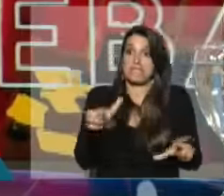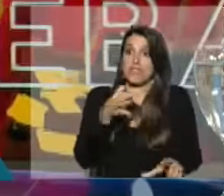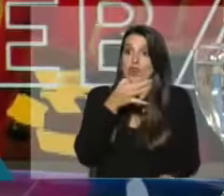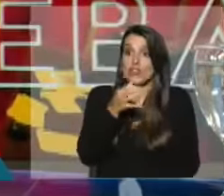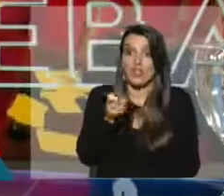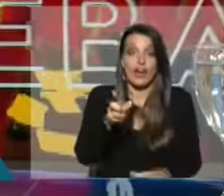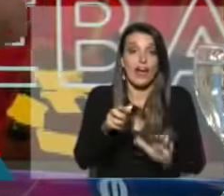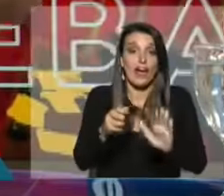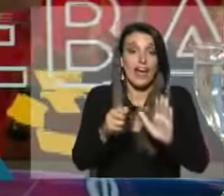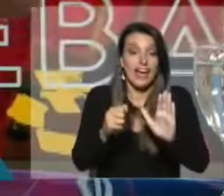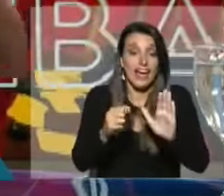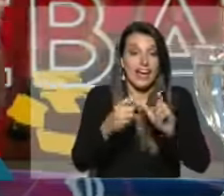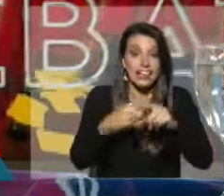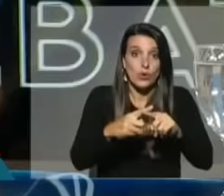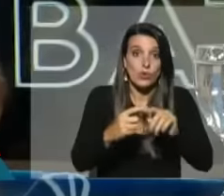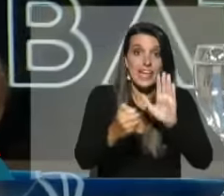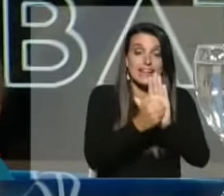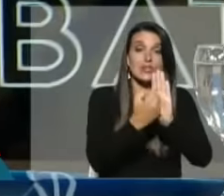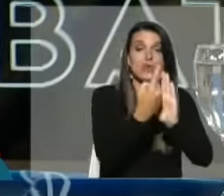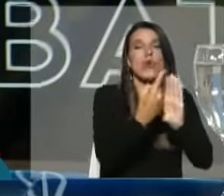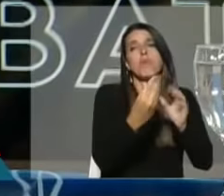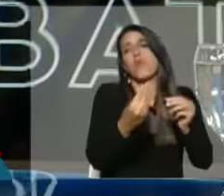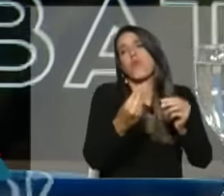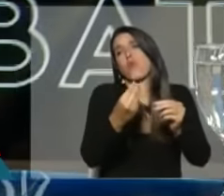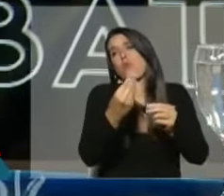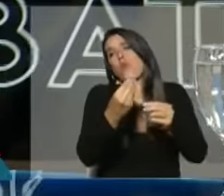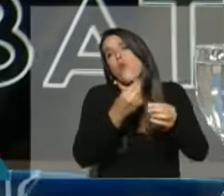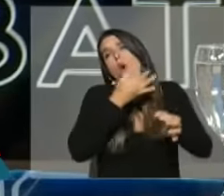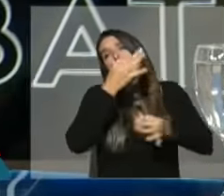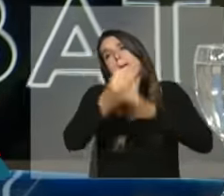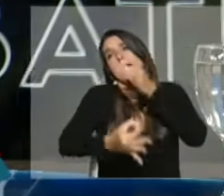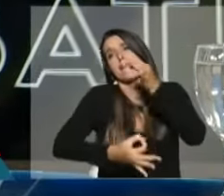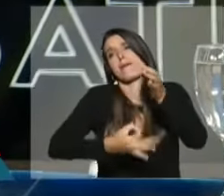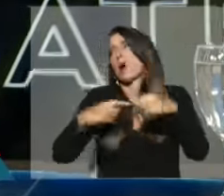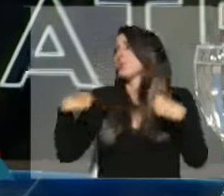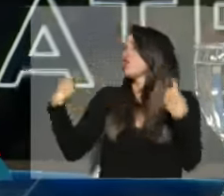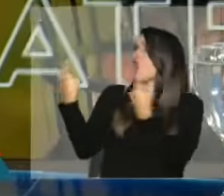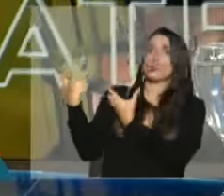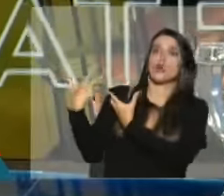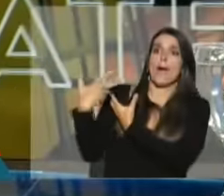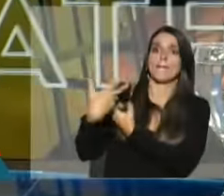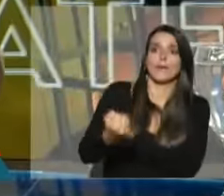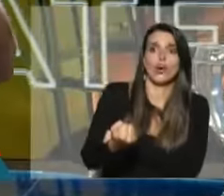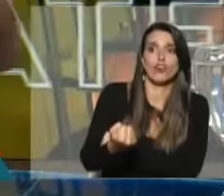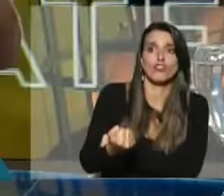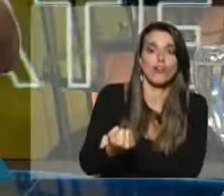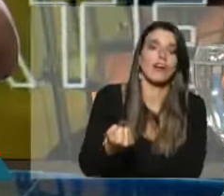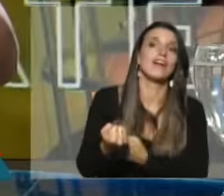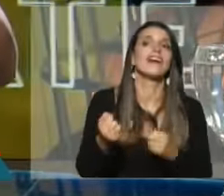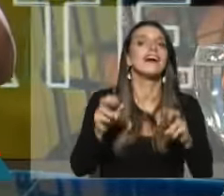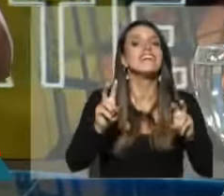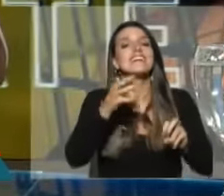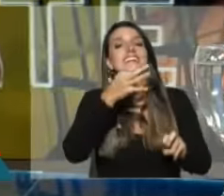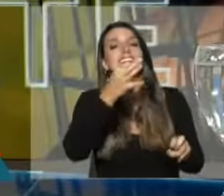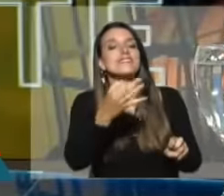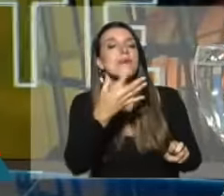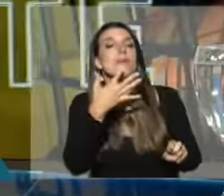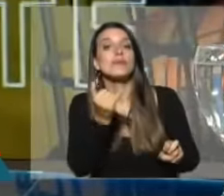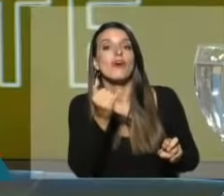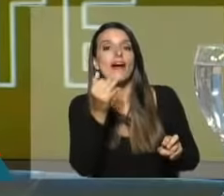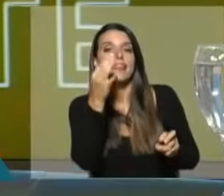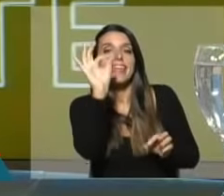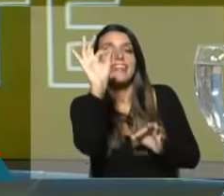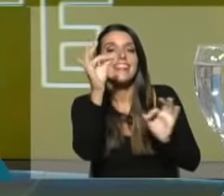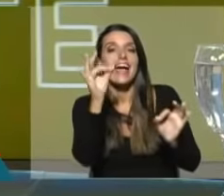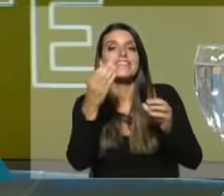va a discutir por el artículo primero, tengo mucho para decir. Me respalda toda la academia. Entre otras cosas que dicen que cuando se detallan,